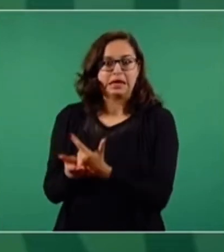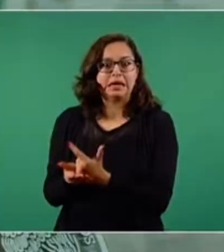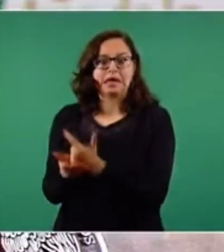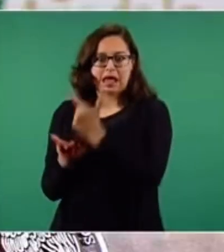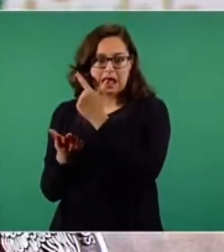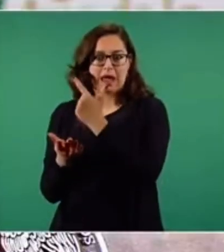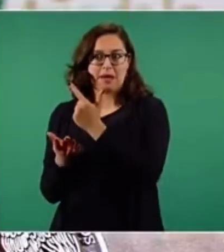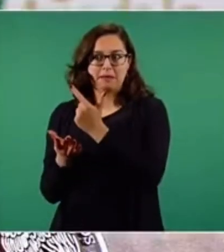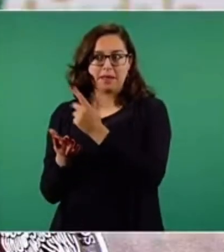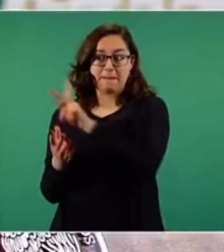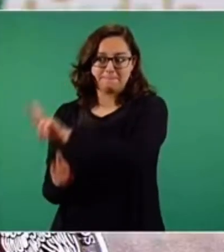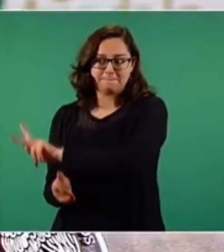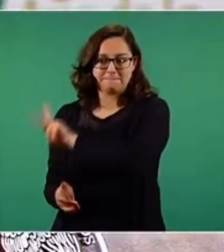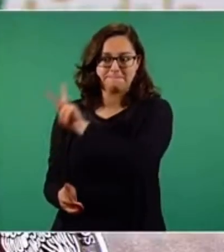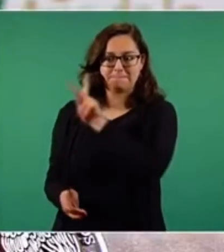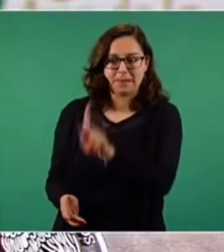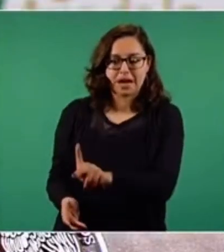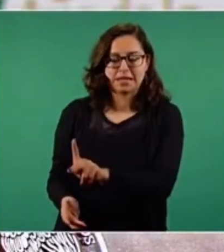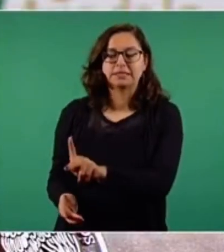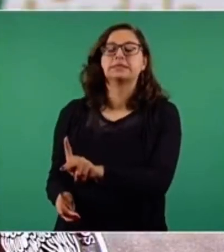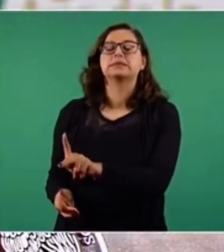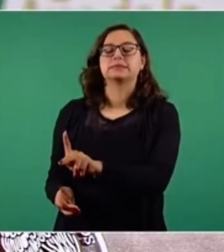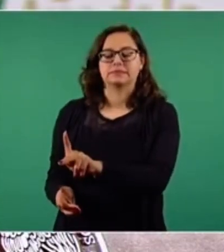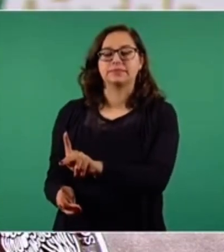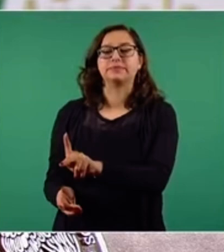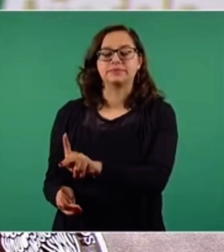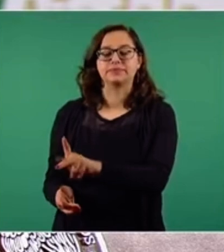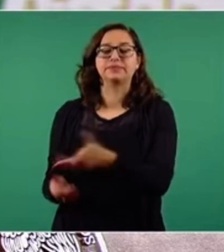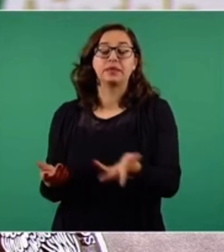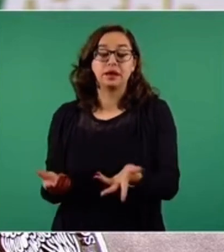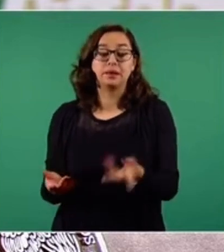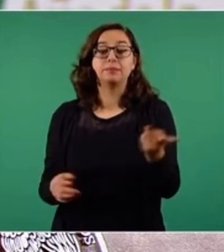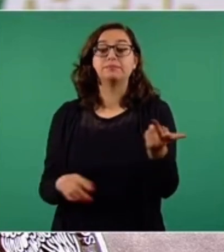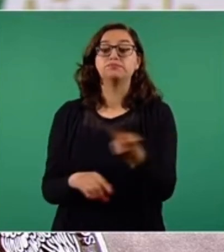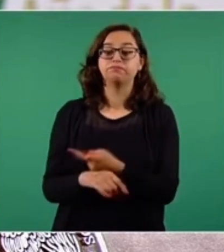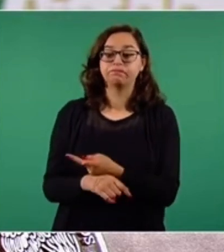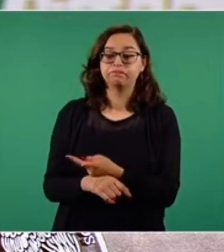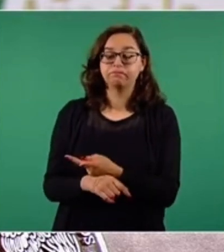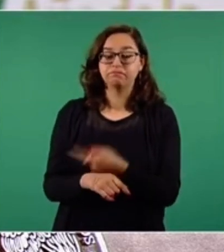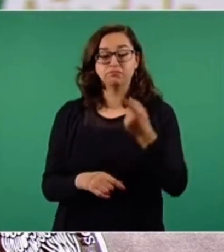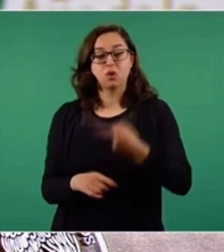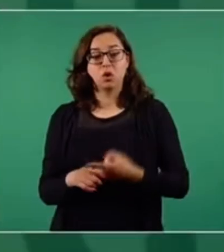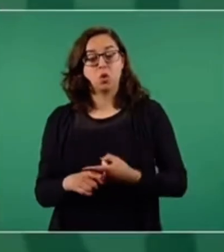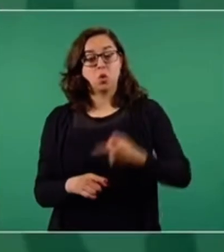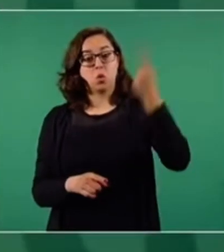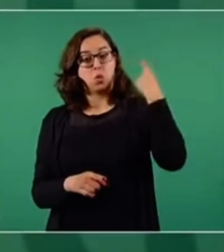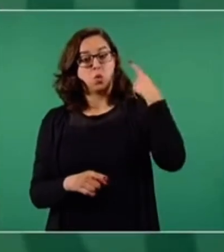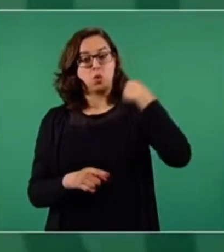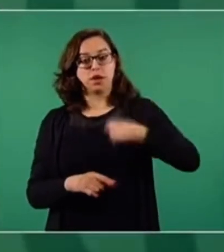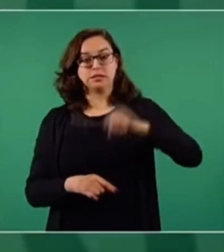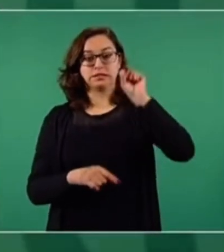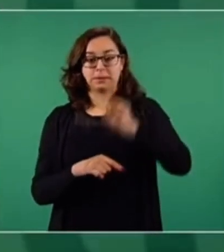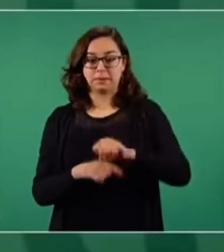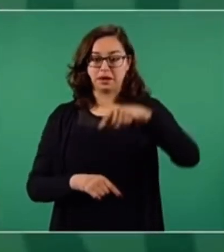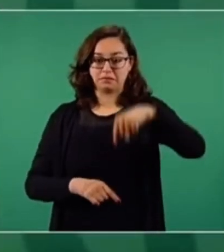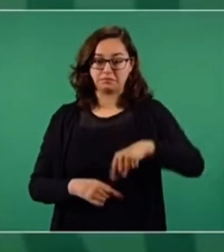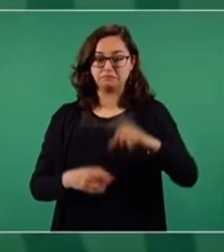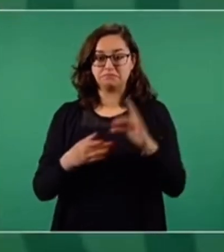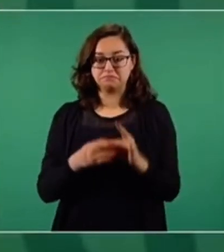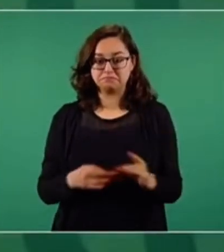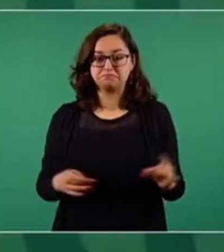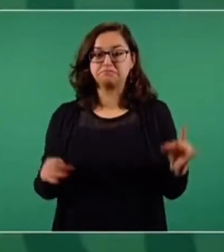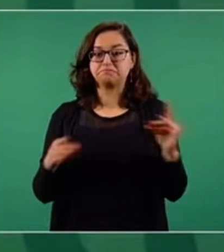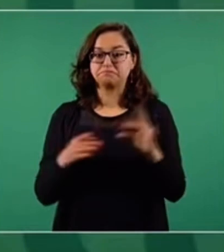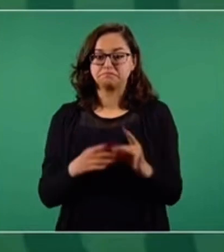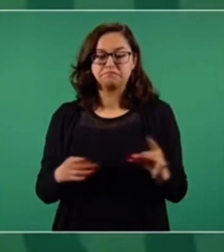tienen aún mayor riesgo. La semana pasada, a partir de lo que explicamos aquí, veo que hubo